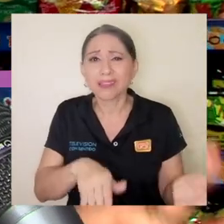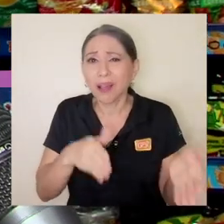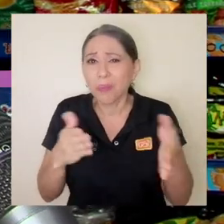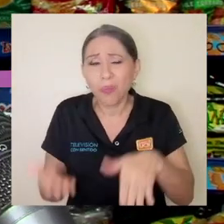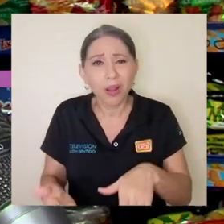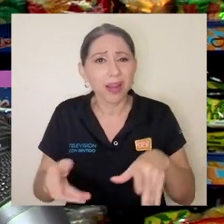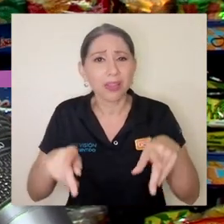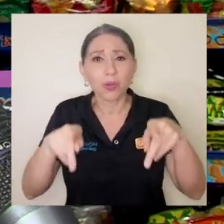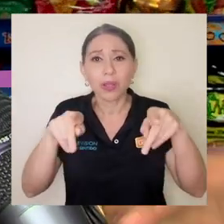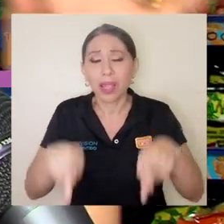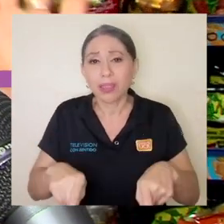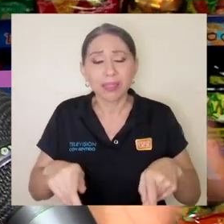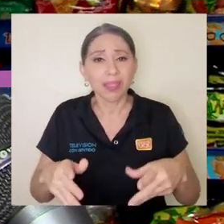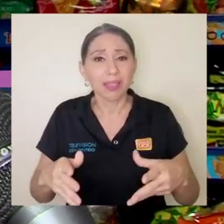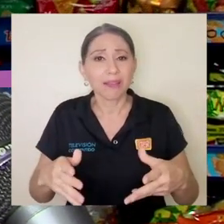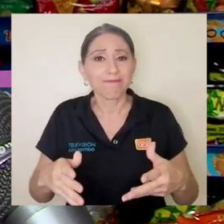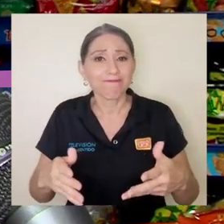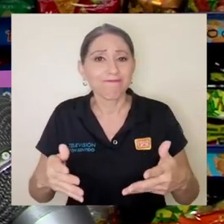por los que están